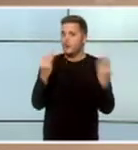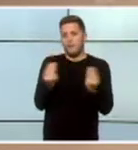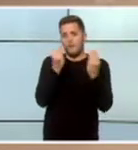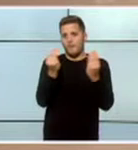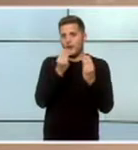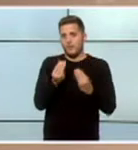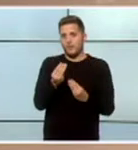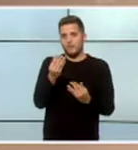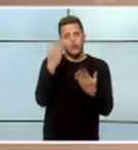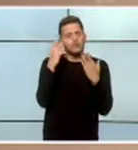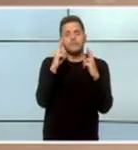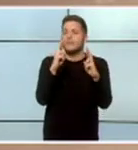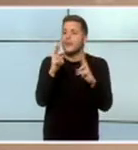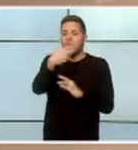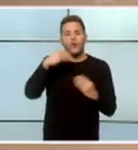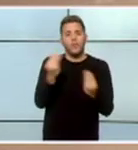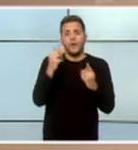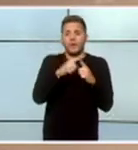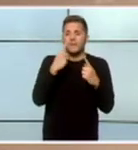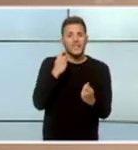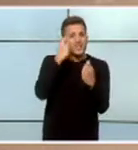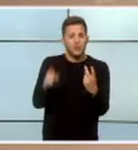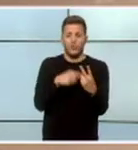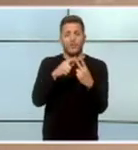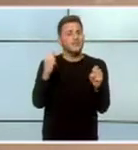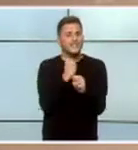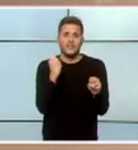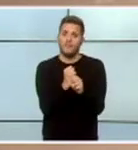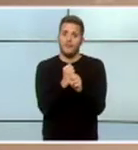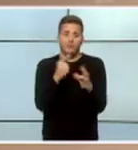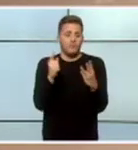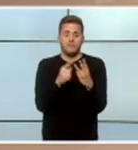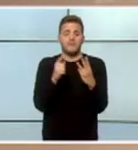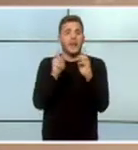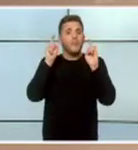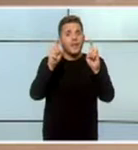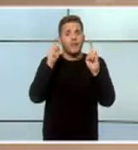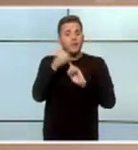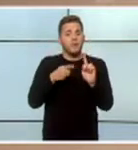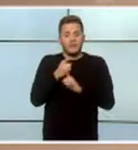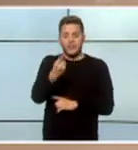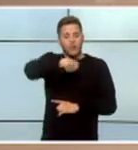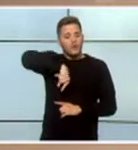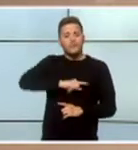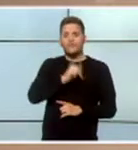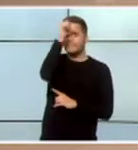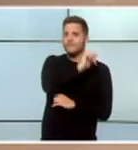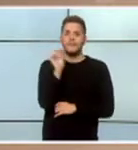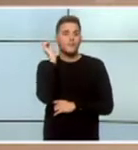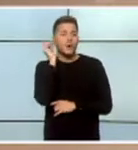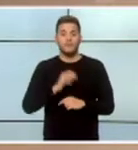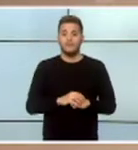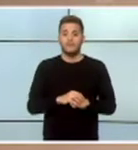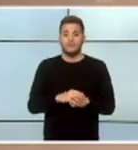mejor... ...lo mejor para la salud... ...lo mejor para el trabajo... ...lo mejor para la educación de nuestros chicos y de nuestras chicas...